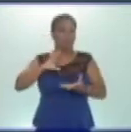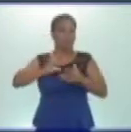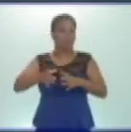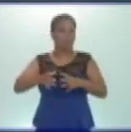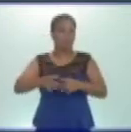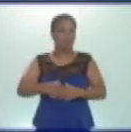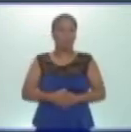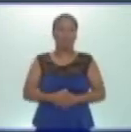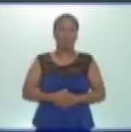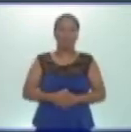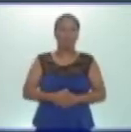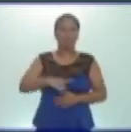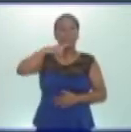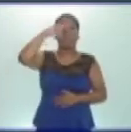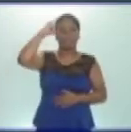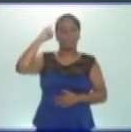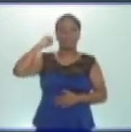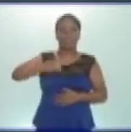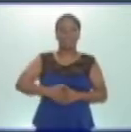¡Sí!